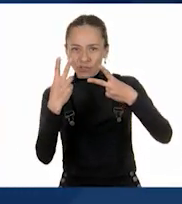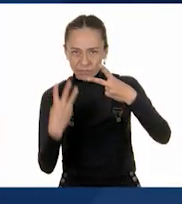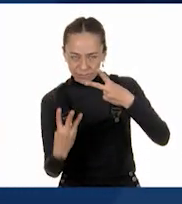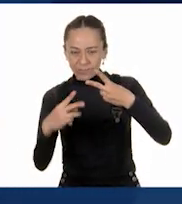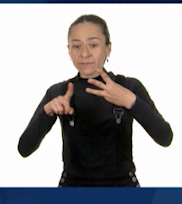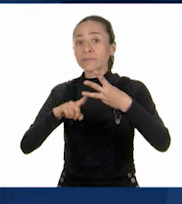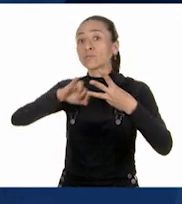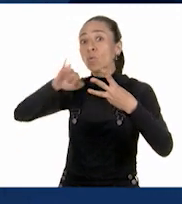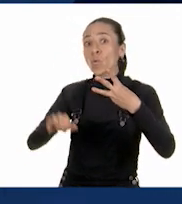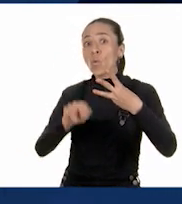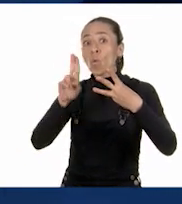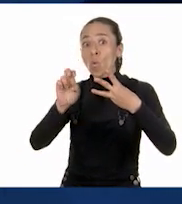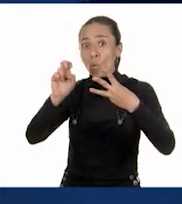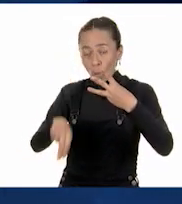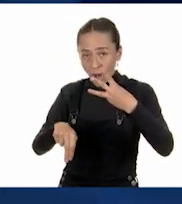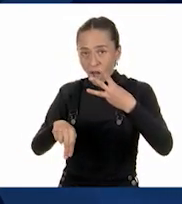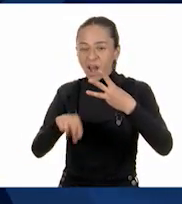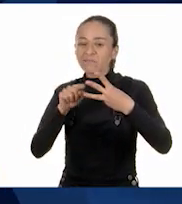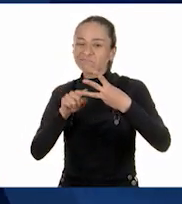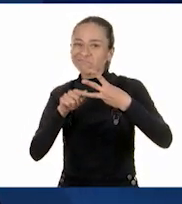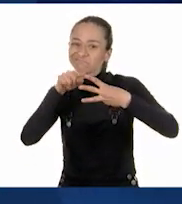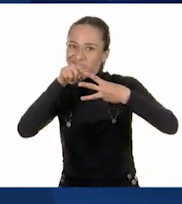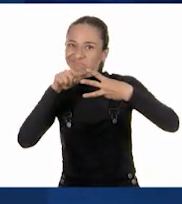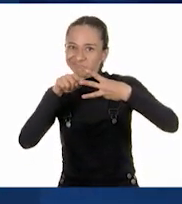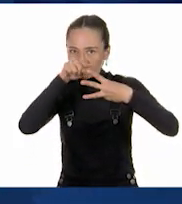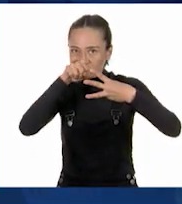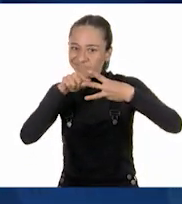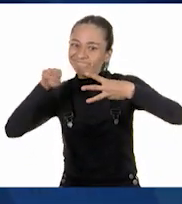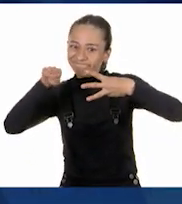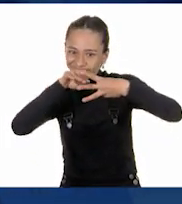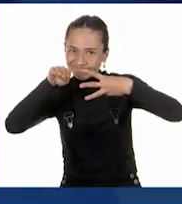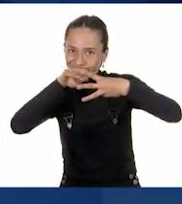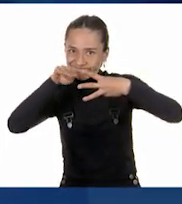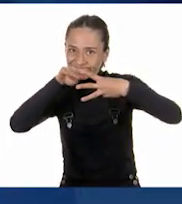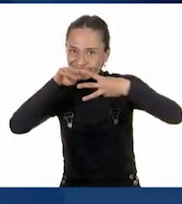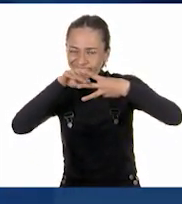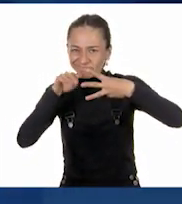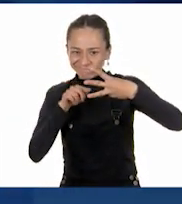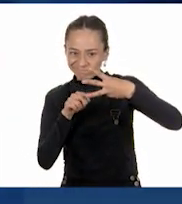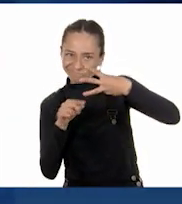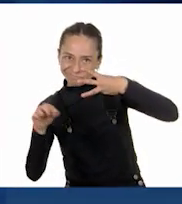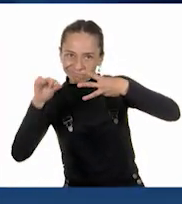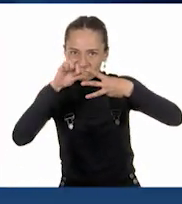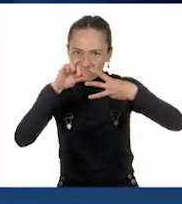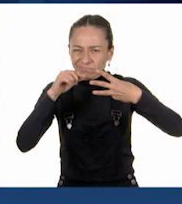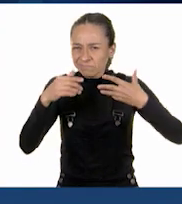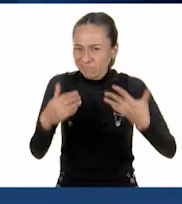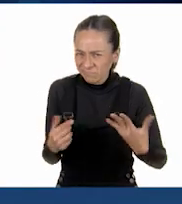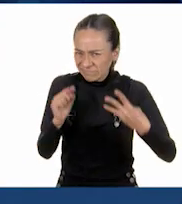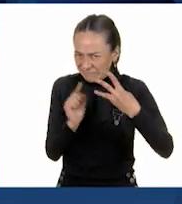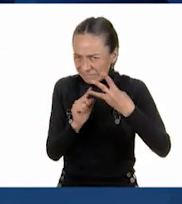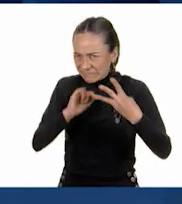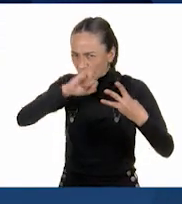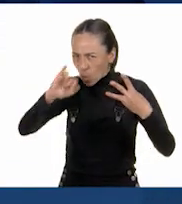se encuentra en medio de las de sus compañeras. ¿En qué parte de la pista se encuentra Juan?